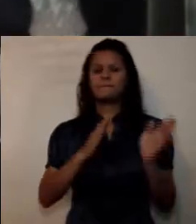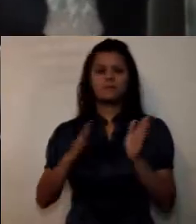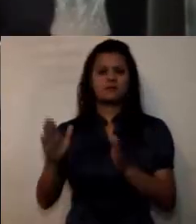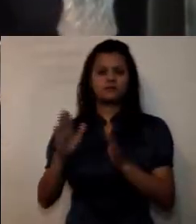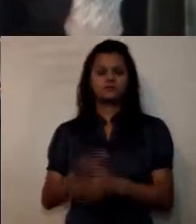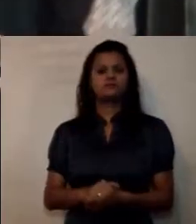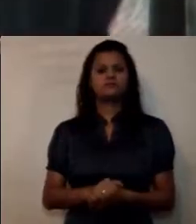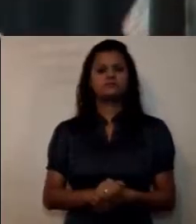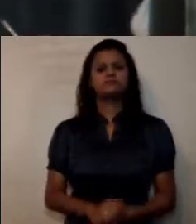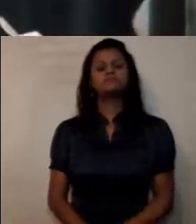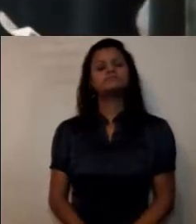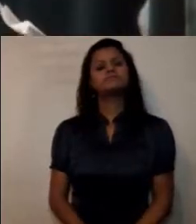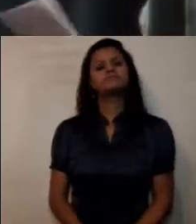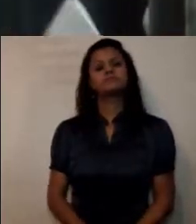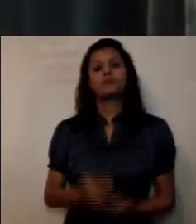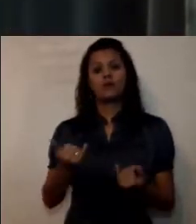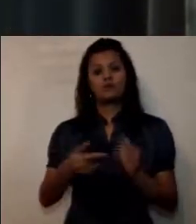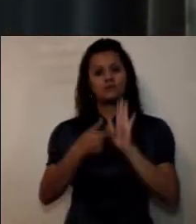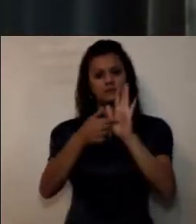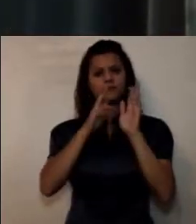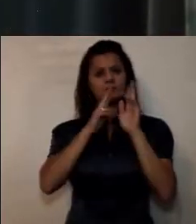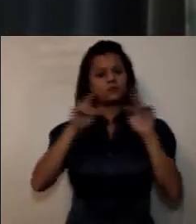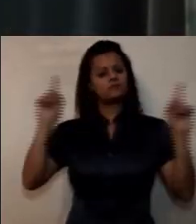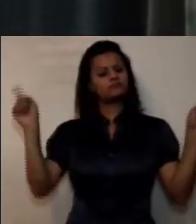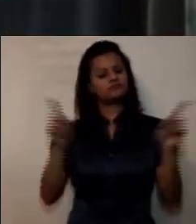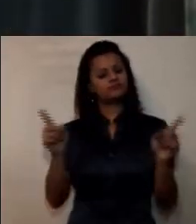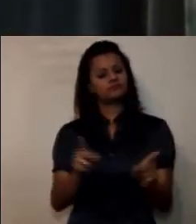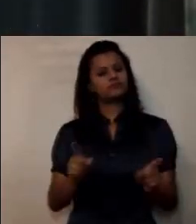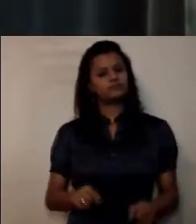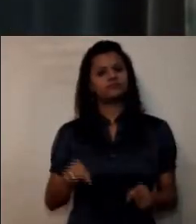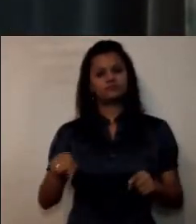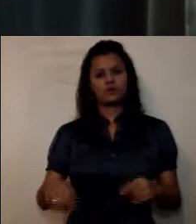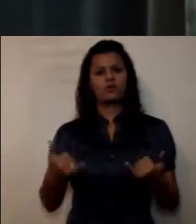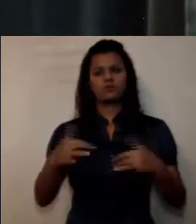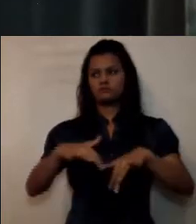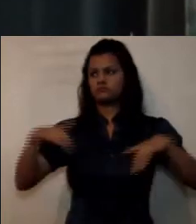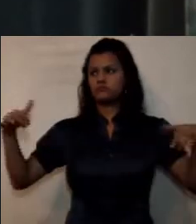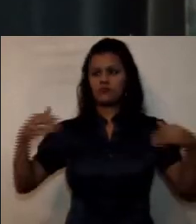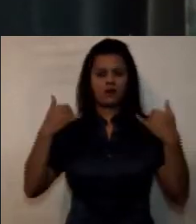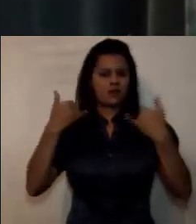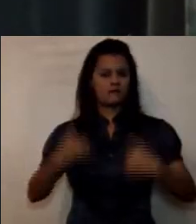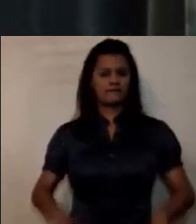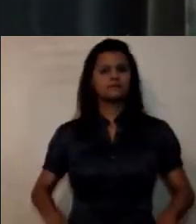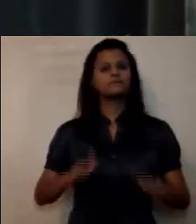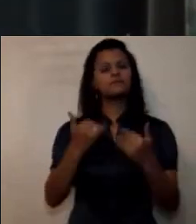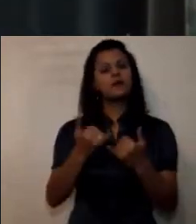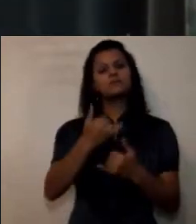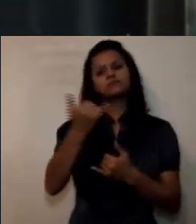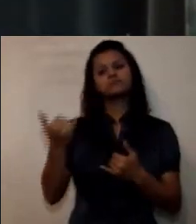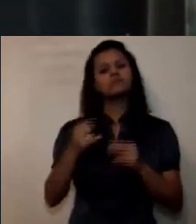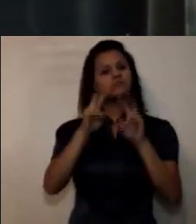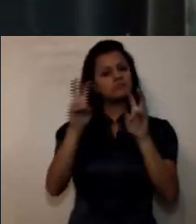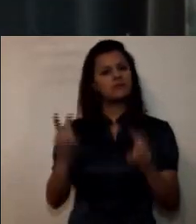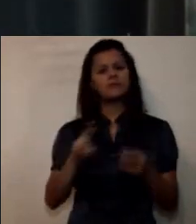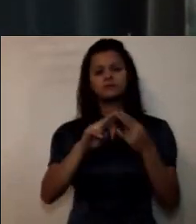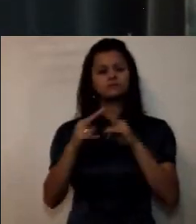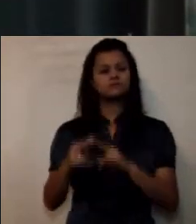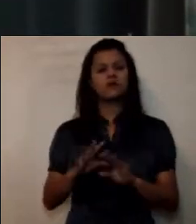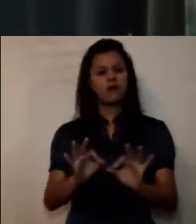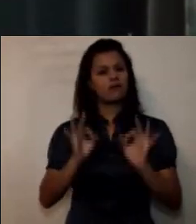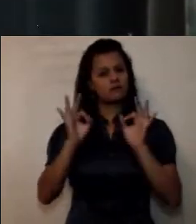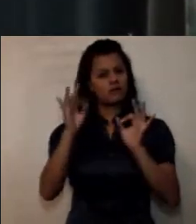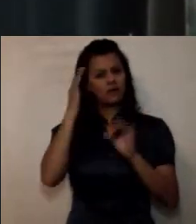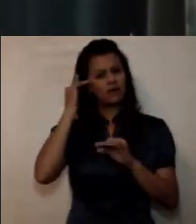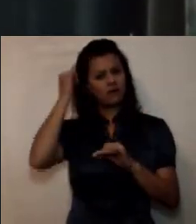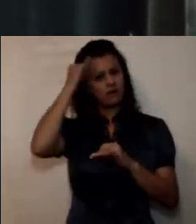las siguientes son las conclusiones de la audiencia para dar cierre a la misma se trataron temas relacionados con la calidad académica el papel de